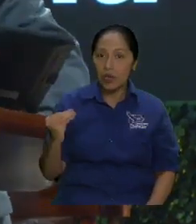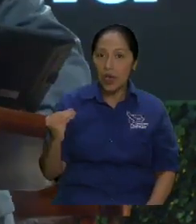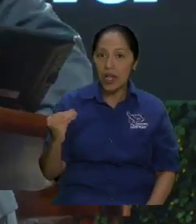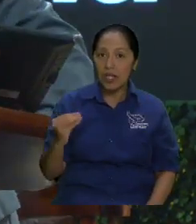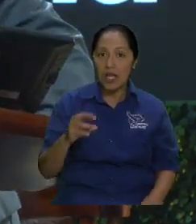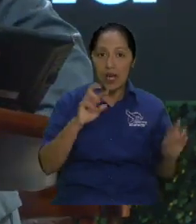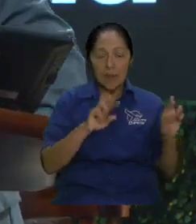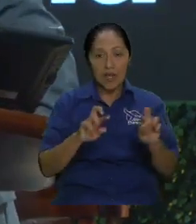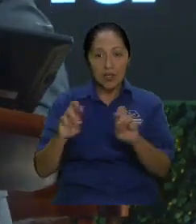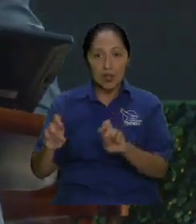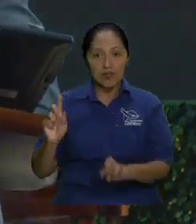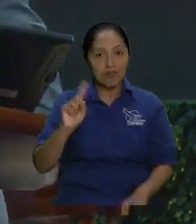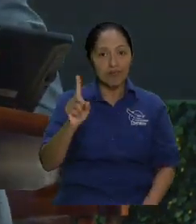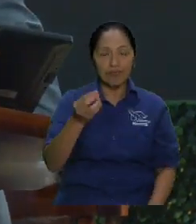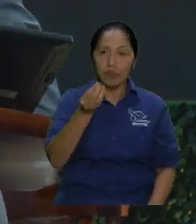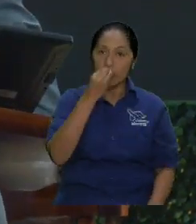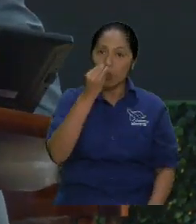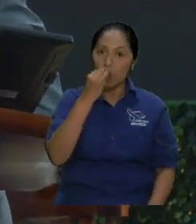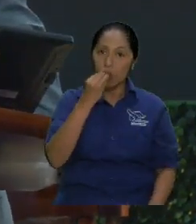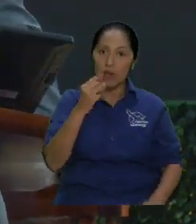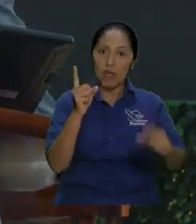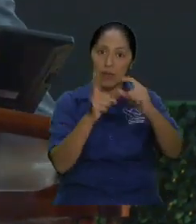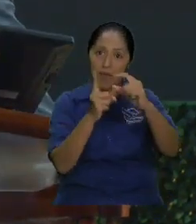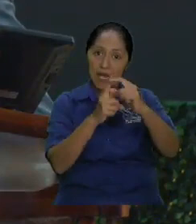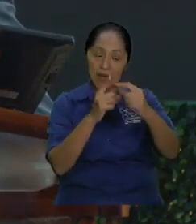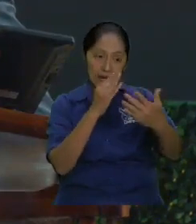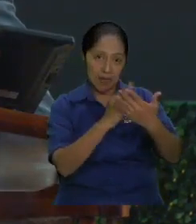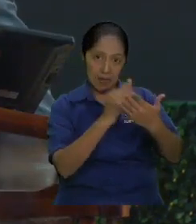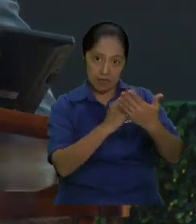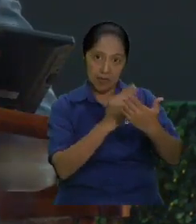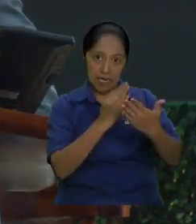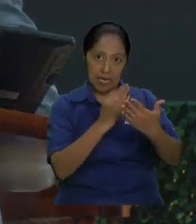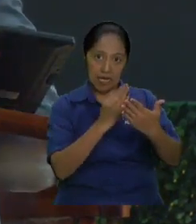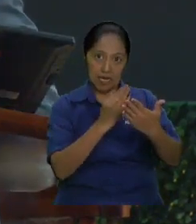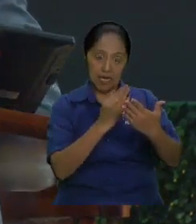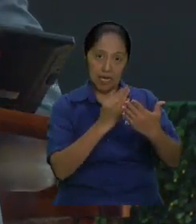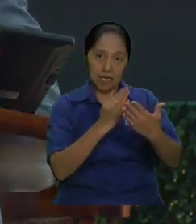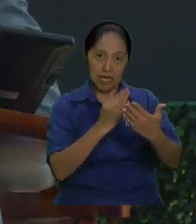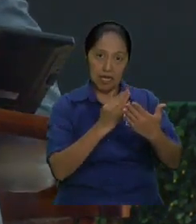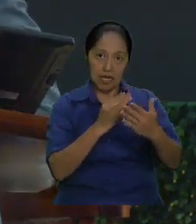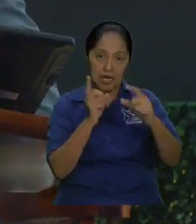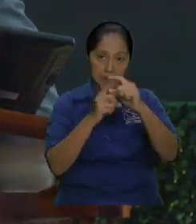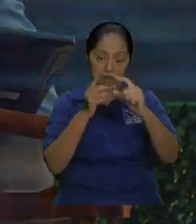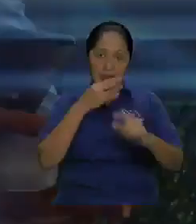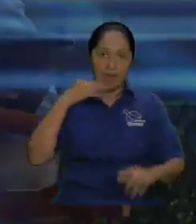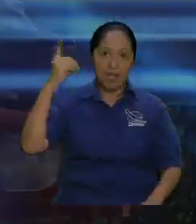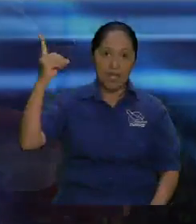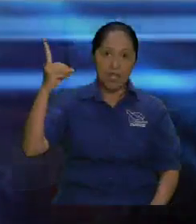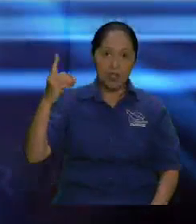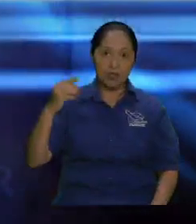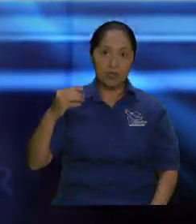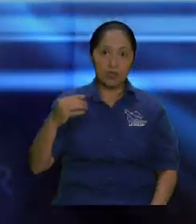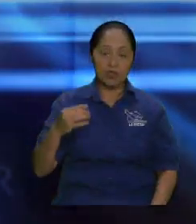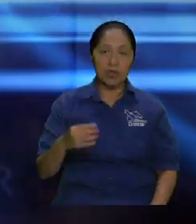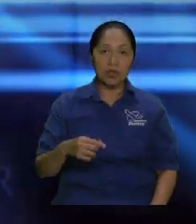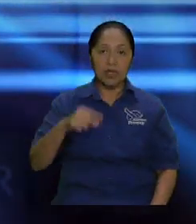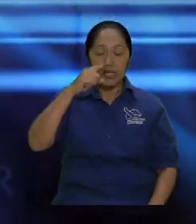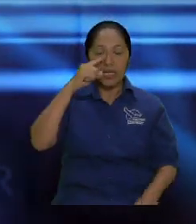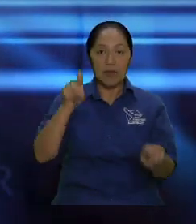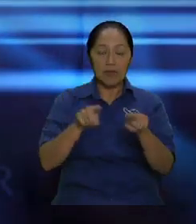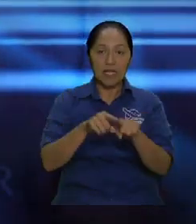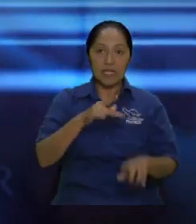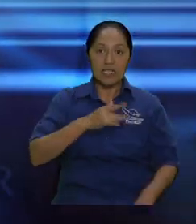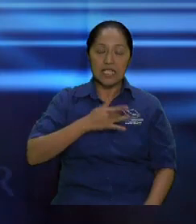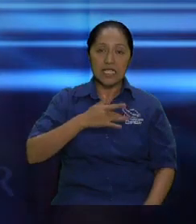miremos otro versículo San Juan 6 27 Trabajar no por el alimento que perece